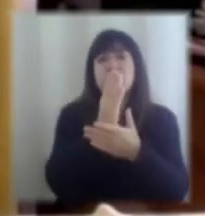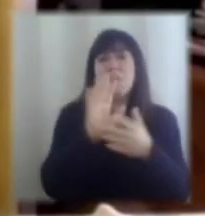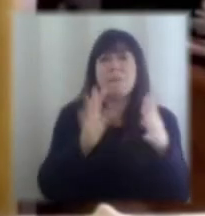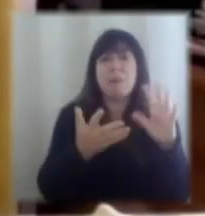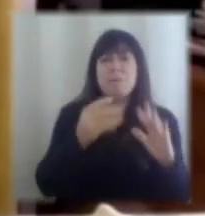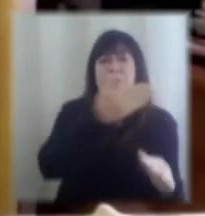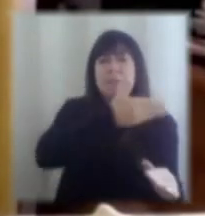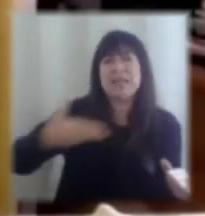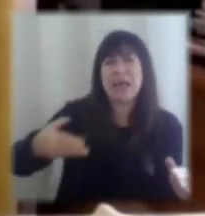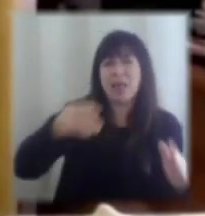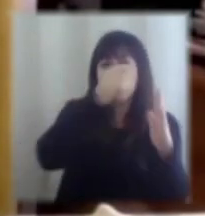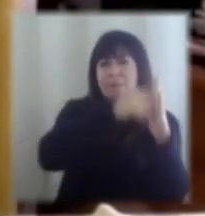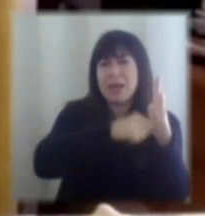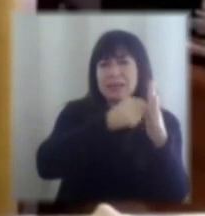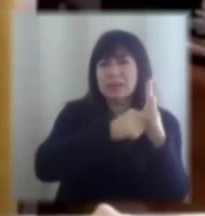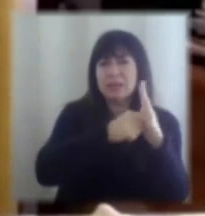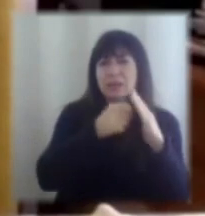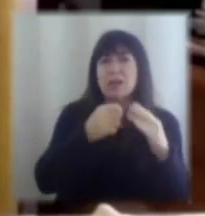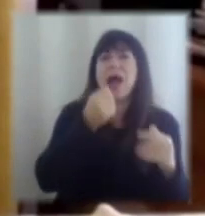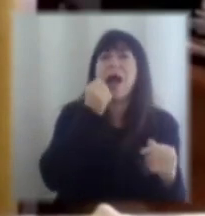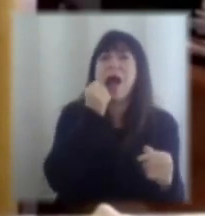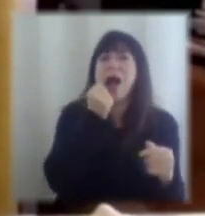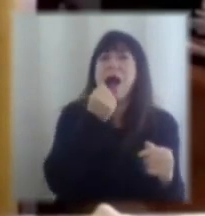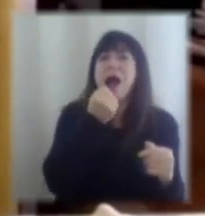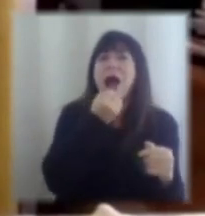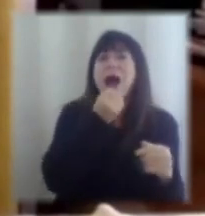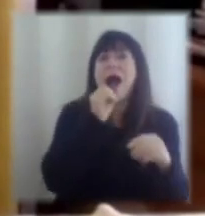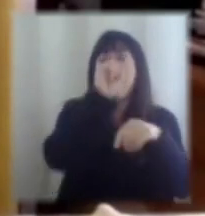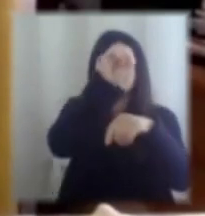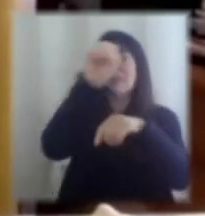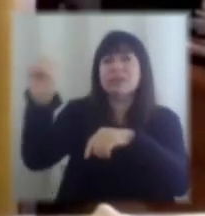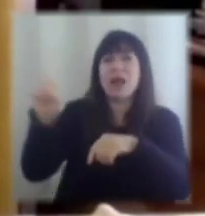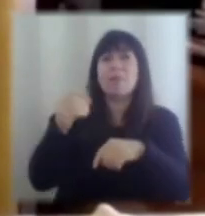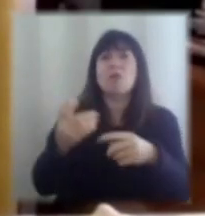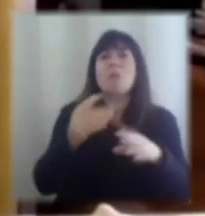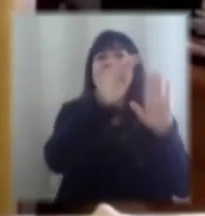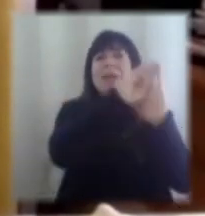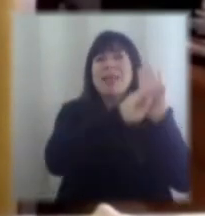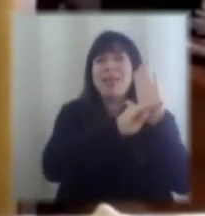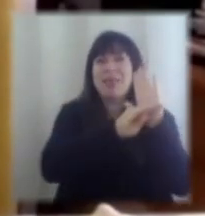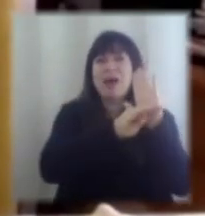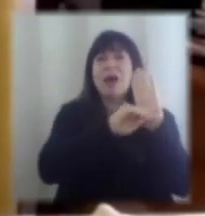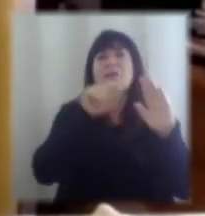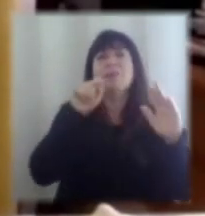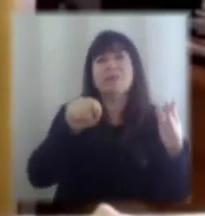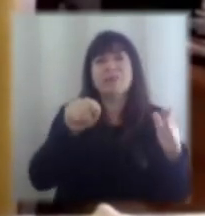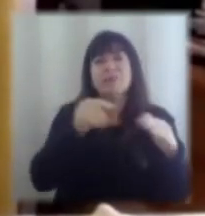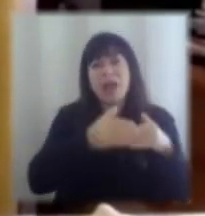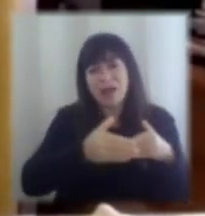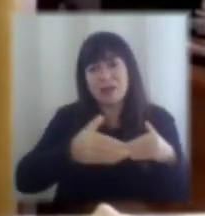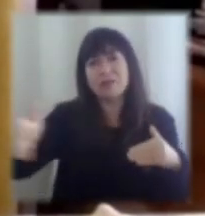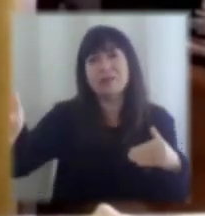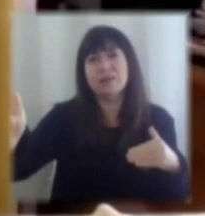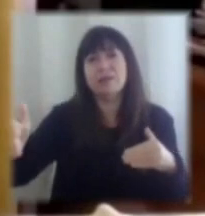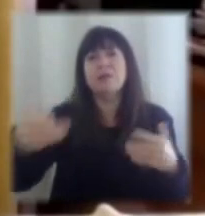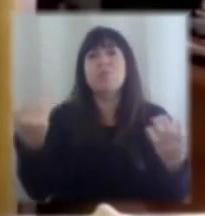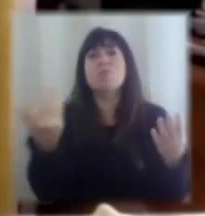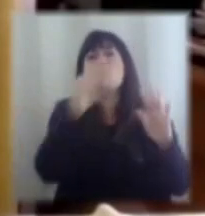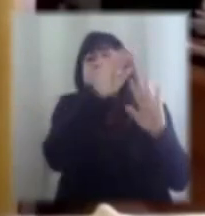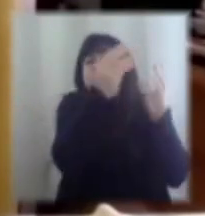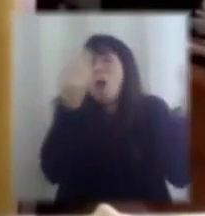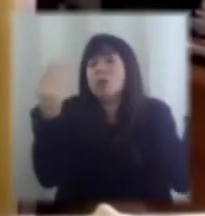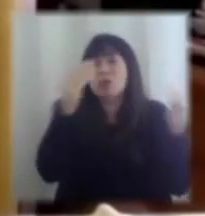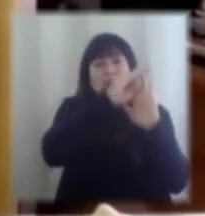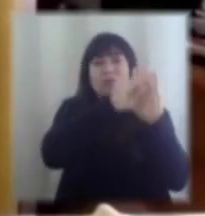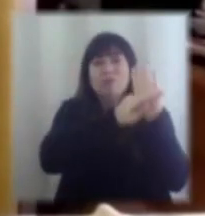emergencia, la cantidad de cosas que han pasado y la cantidad de iniciativas que se han puesto en marcha y que están todas funcionando, eso